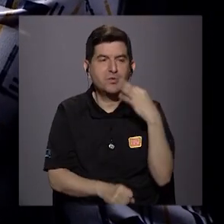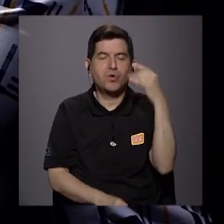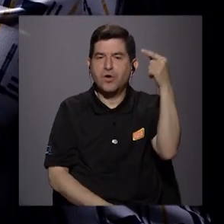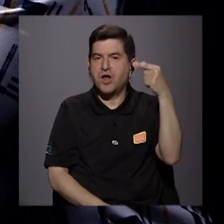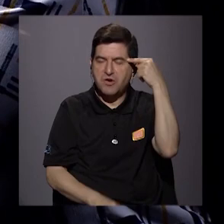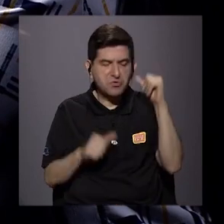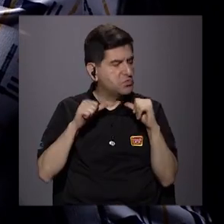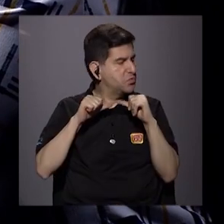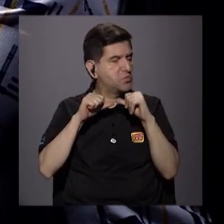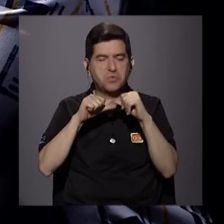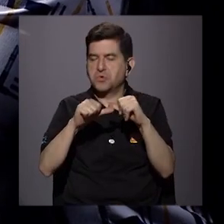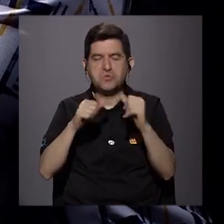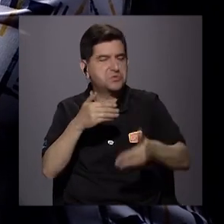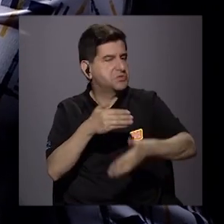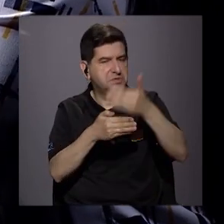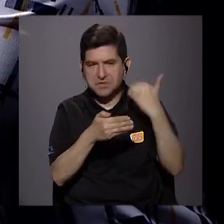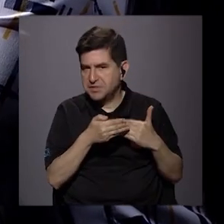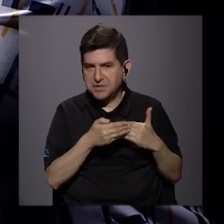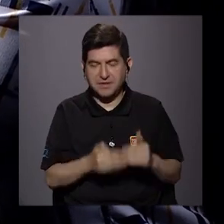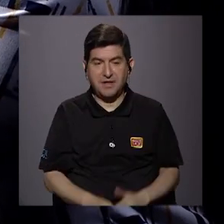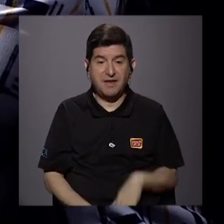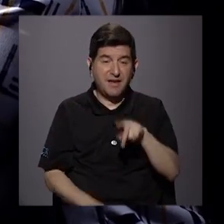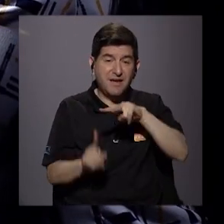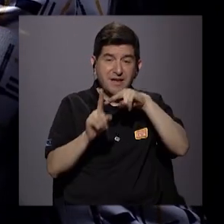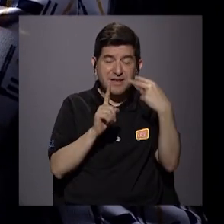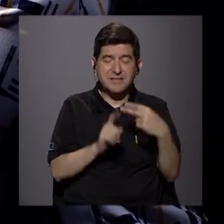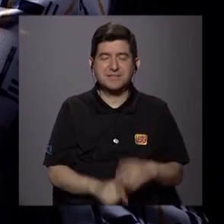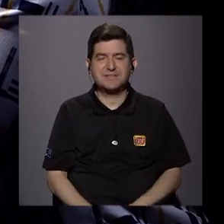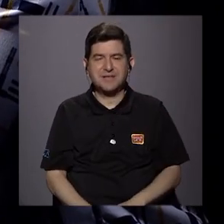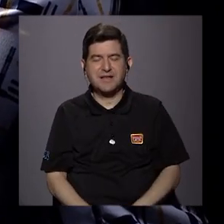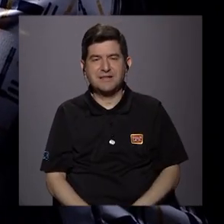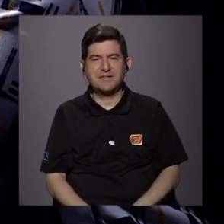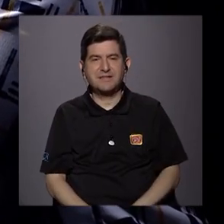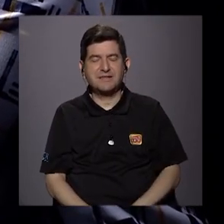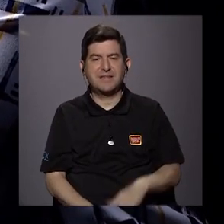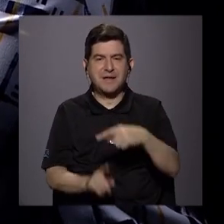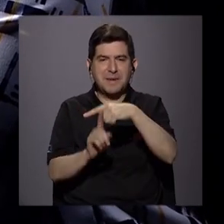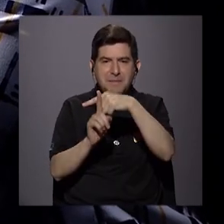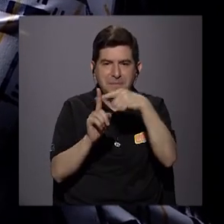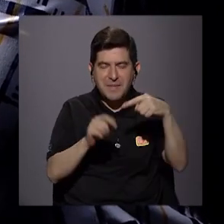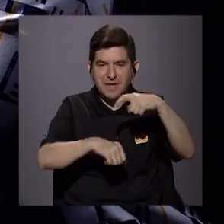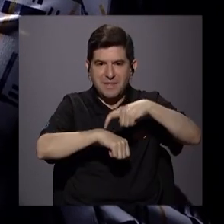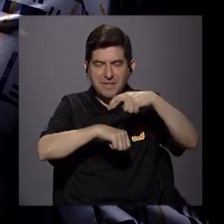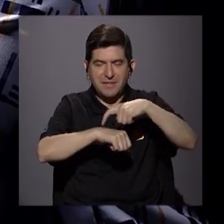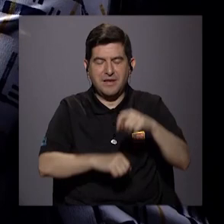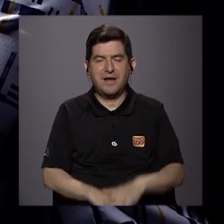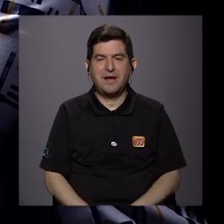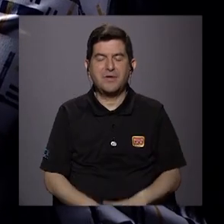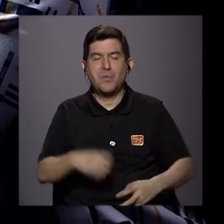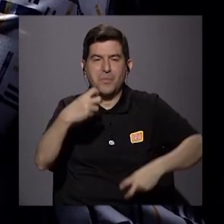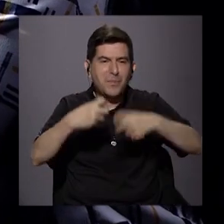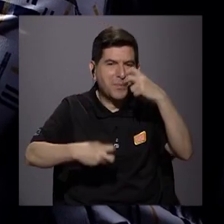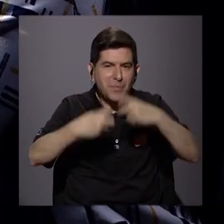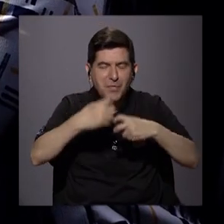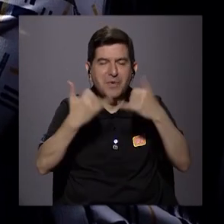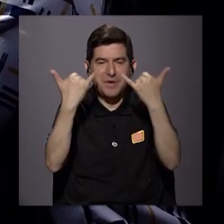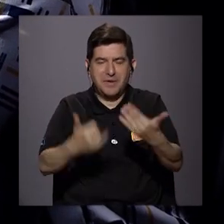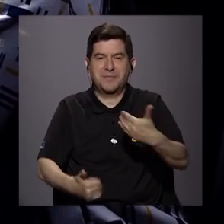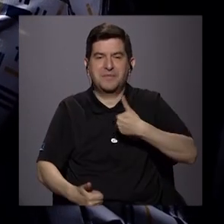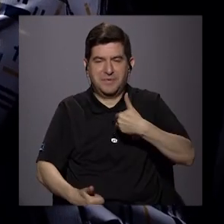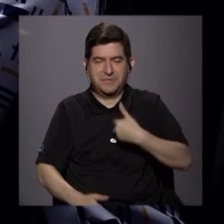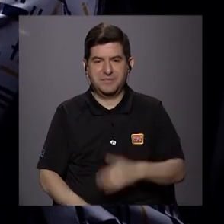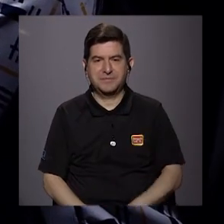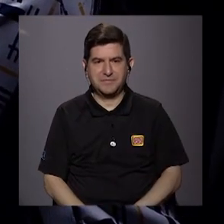no le da continuidad al que había. Y bueno, esa visión de mediano y largo plazo es lo que ha generado muchos de los problemas que tenemos ahora.